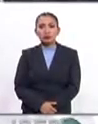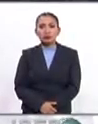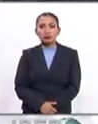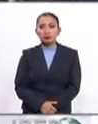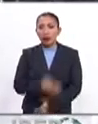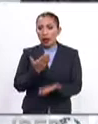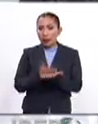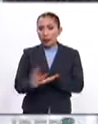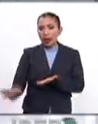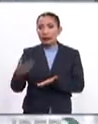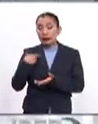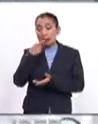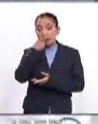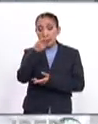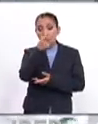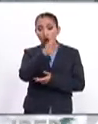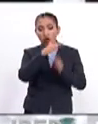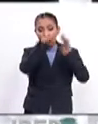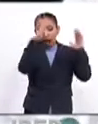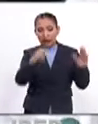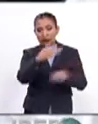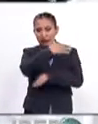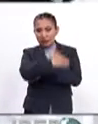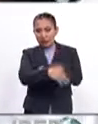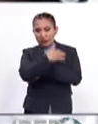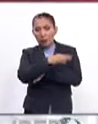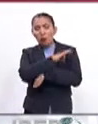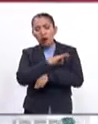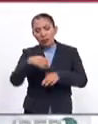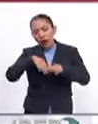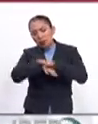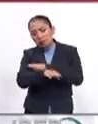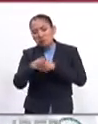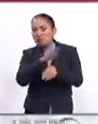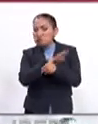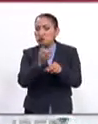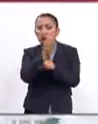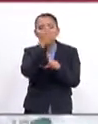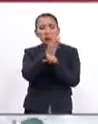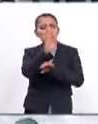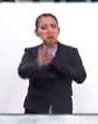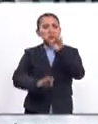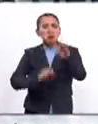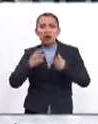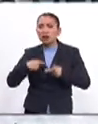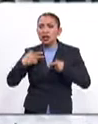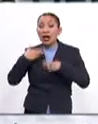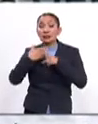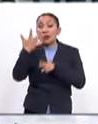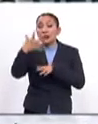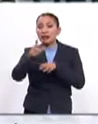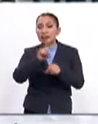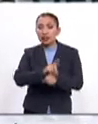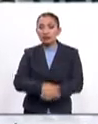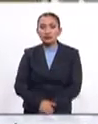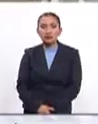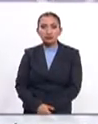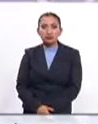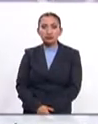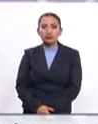Por otro lado, se destacó que el albergue temporal tiene la capacidad necesaria para atender a los migrantes hasta por 10 días.